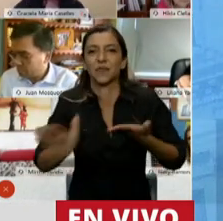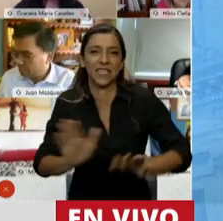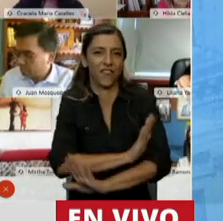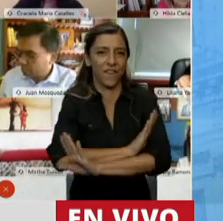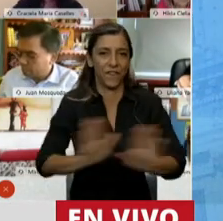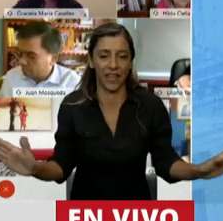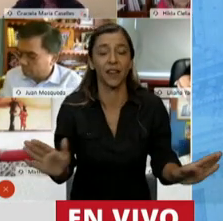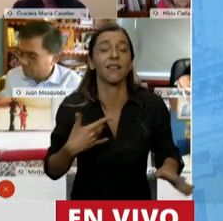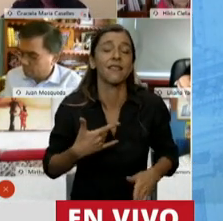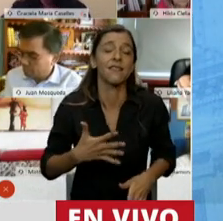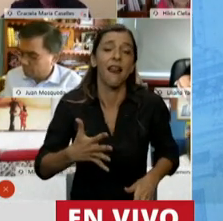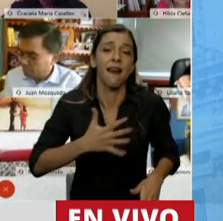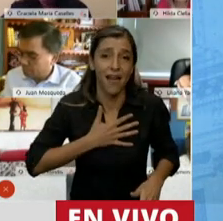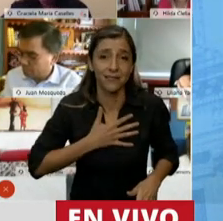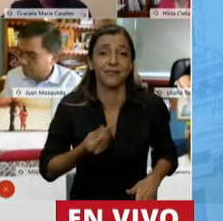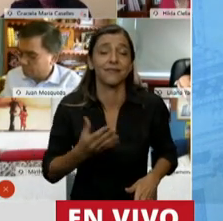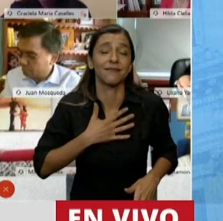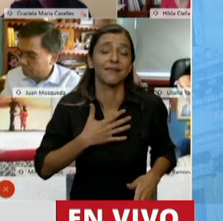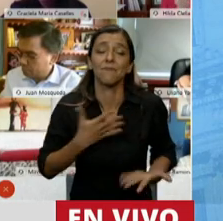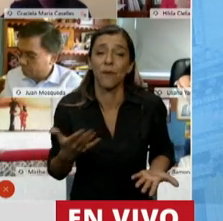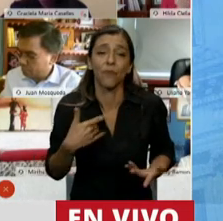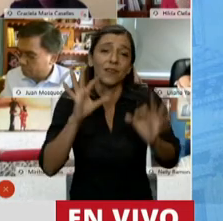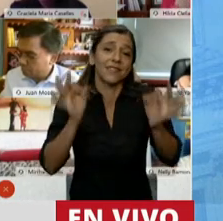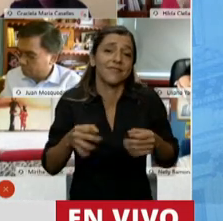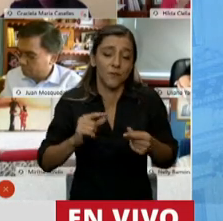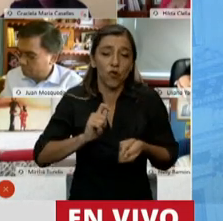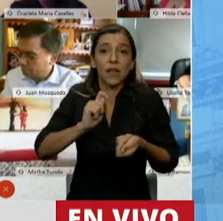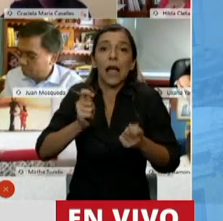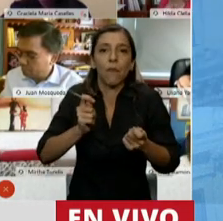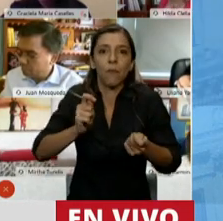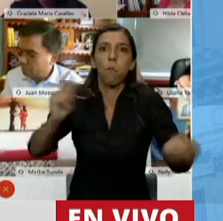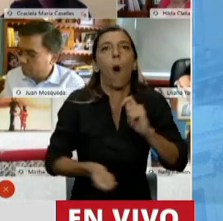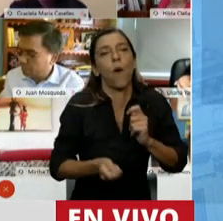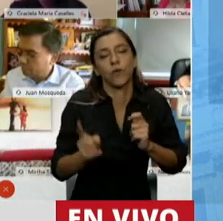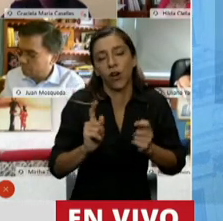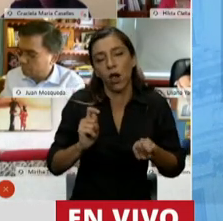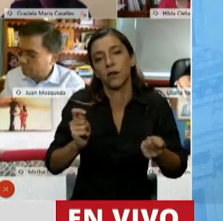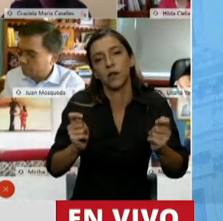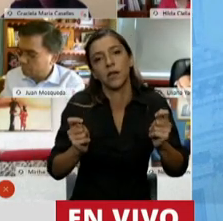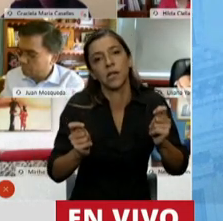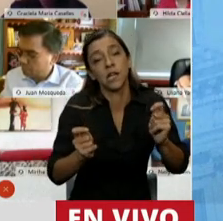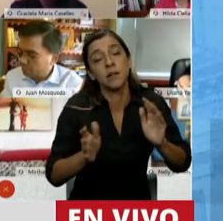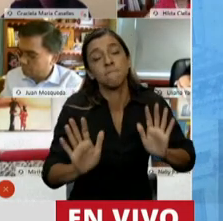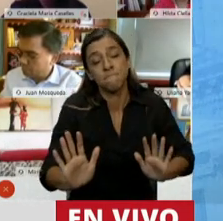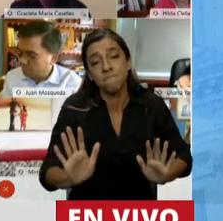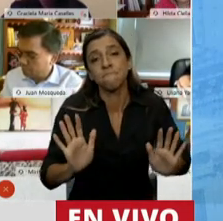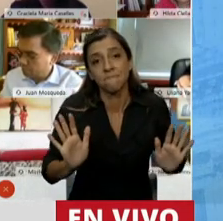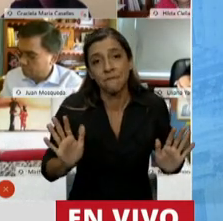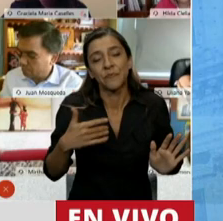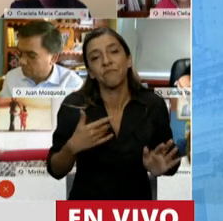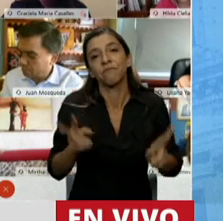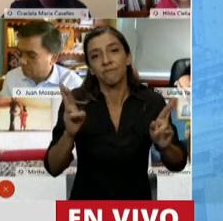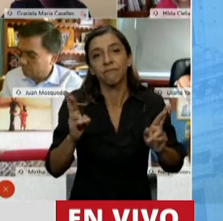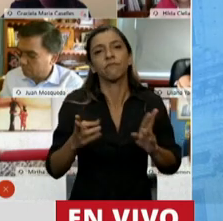lamentablemente el cambio se hace demasiado lento para estos casos. Se ha escuchado fuertemente en estos